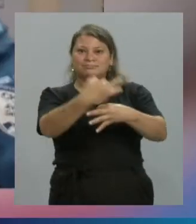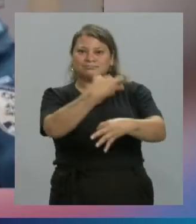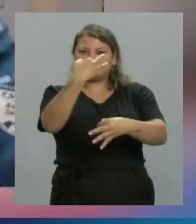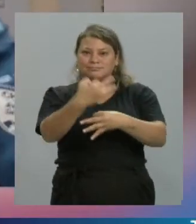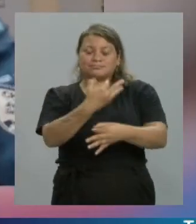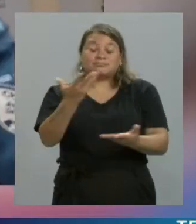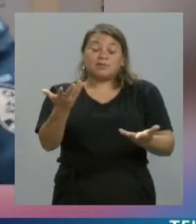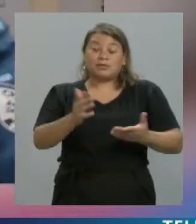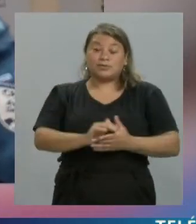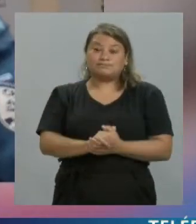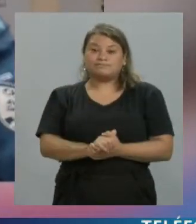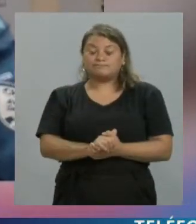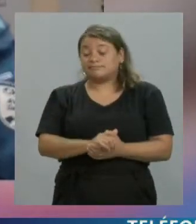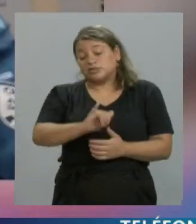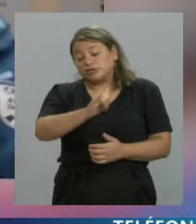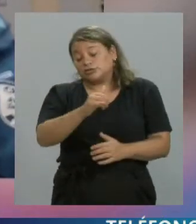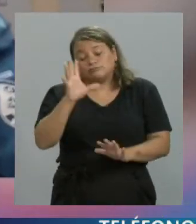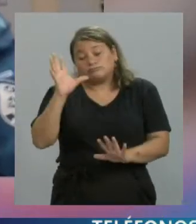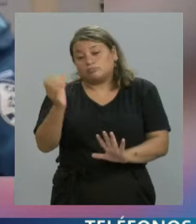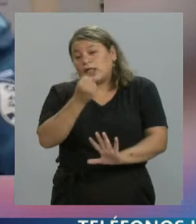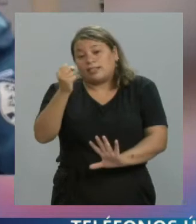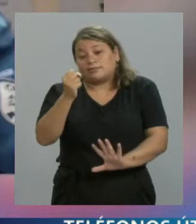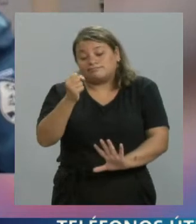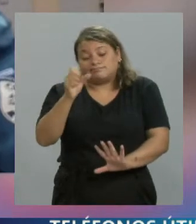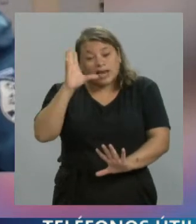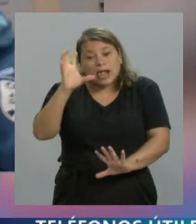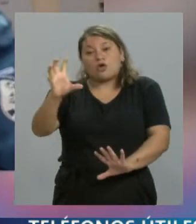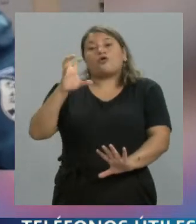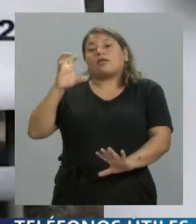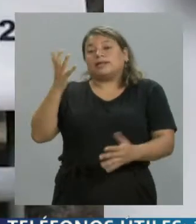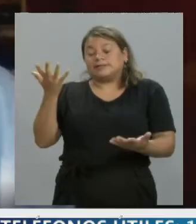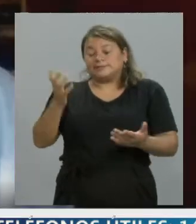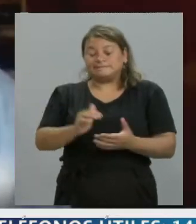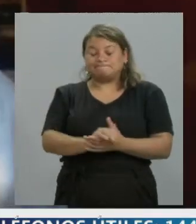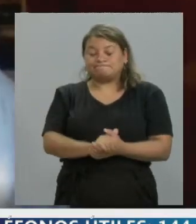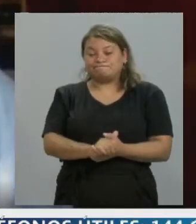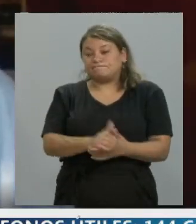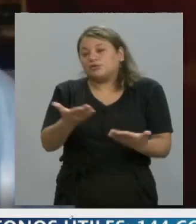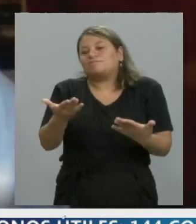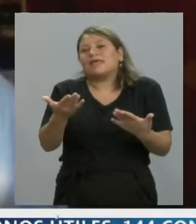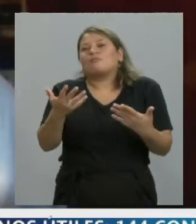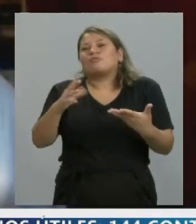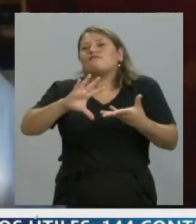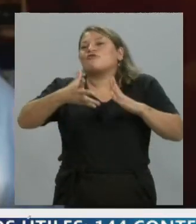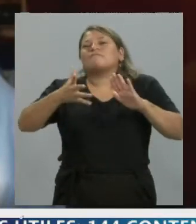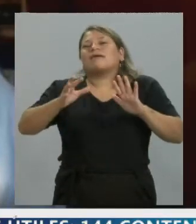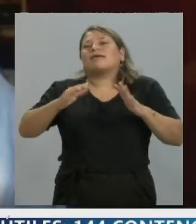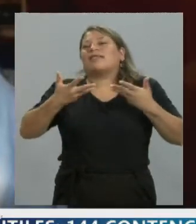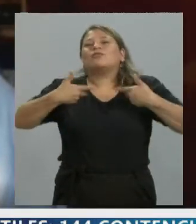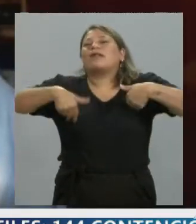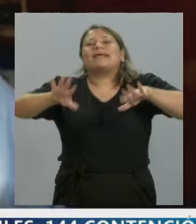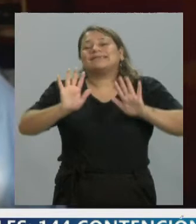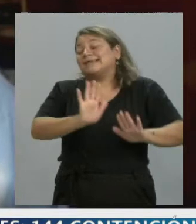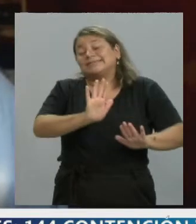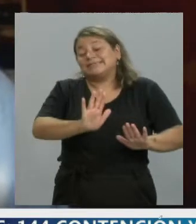y bueno, eso es lo que hay que rescatar en esto que es, bueno, es la naturaleza, digamos, lamentablemente.